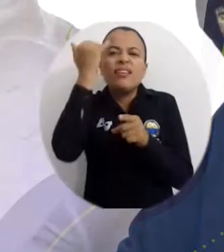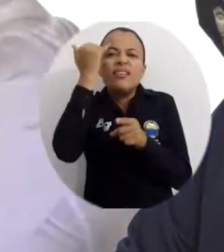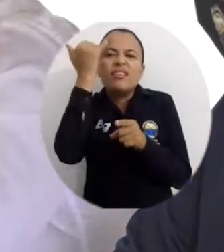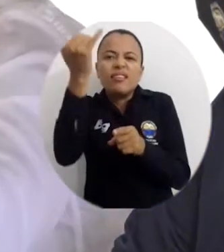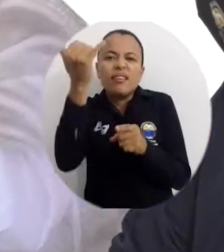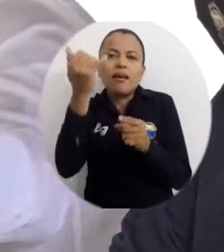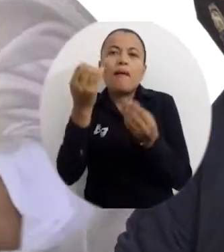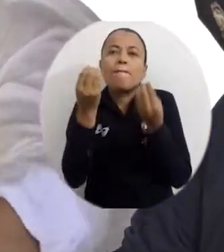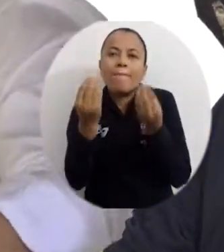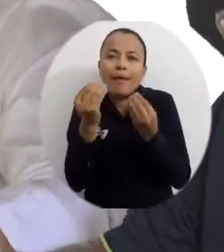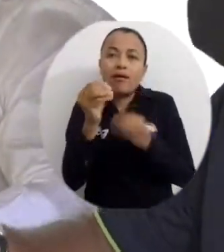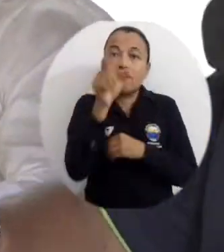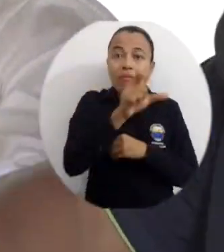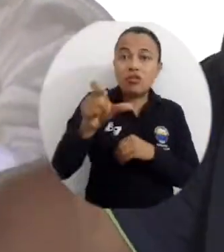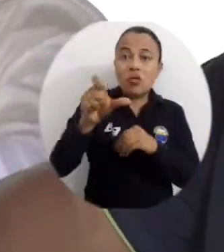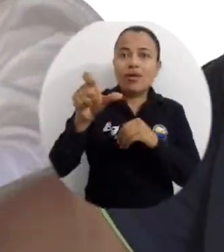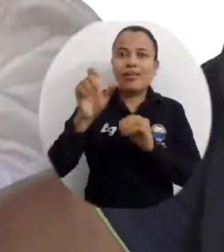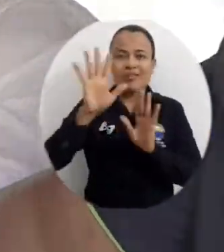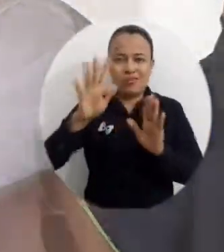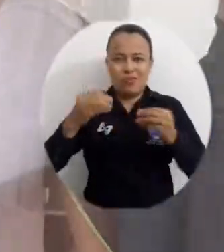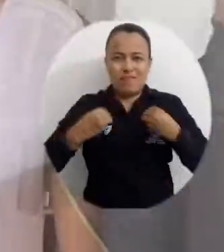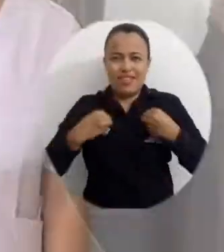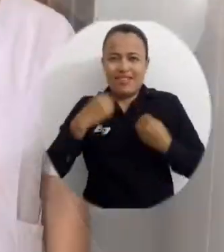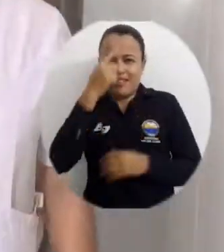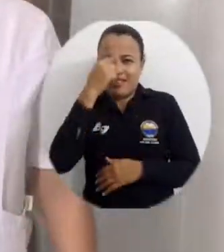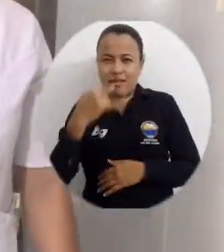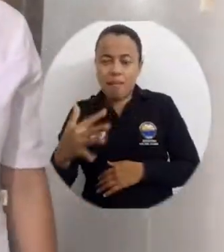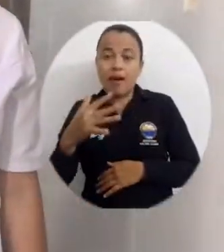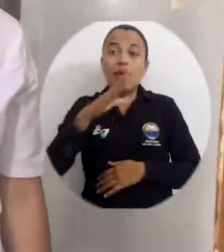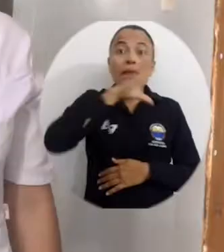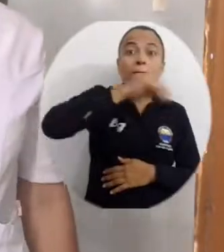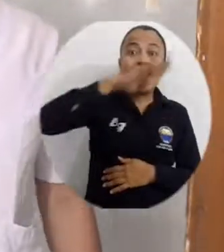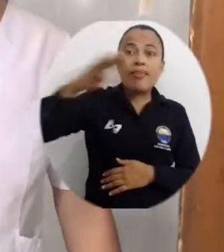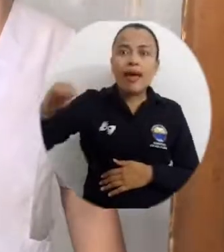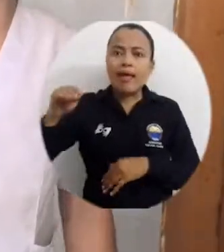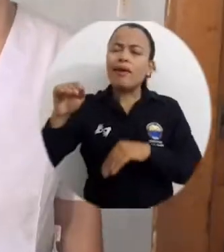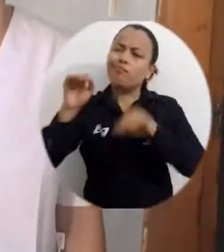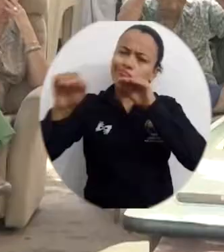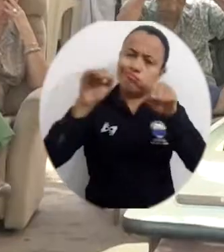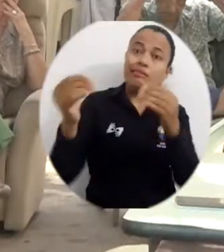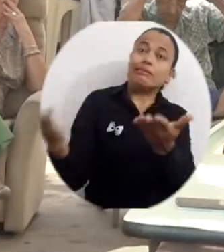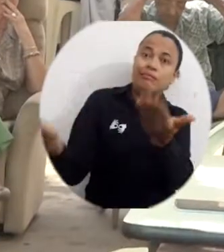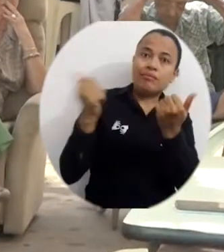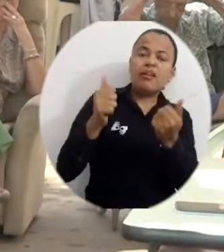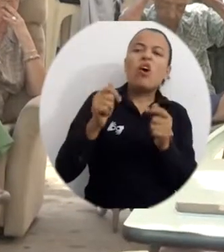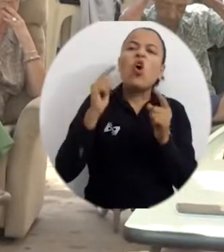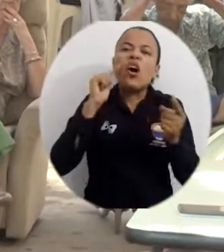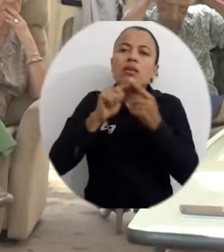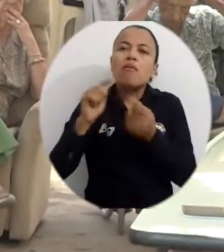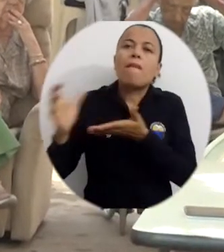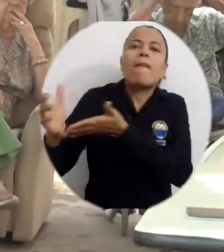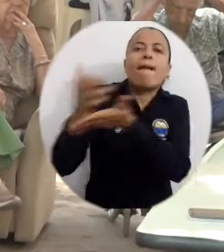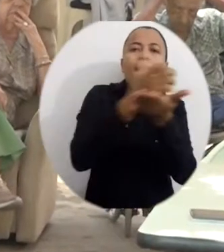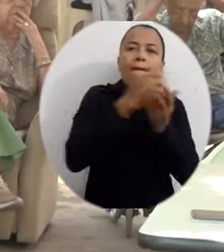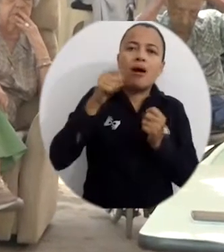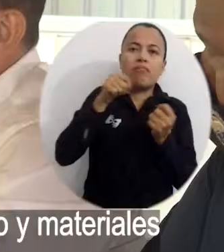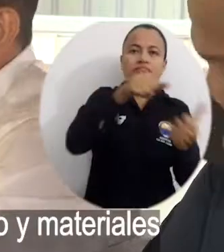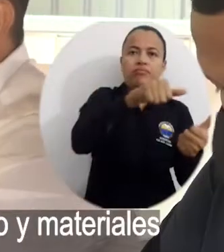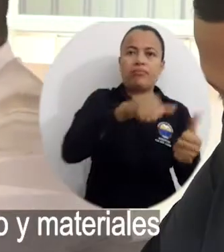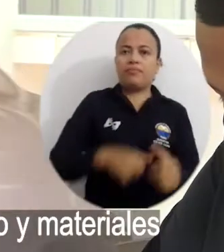Una iniciativa que convoca a samarios y magdalenenses con el fin de recaudar recursos para las personas mayores de este centro.